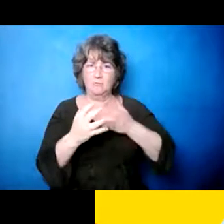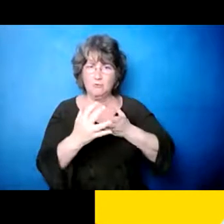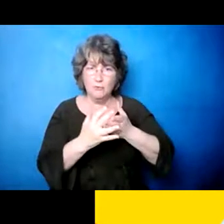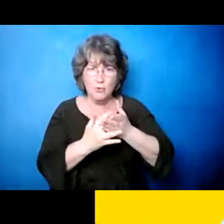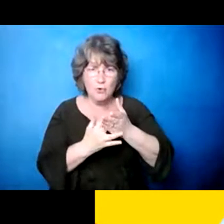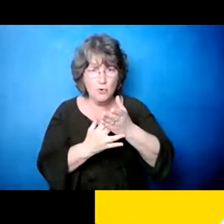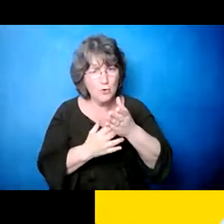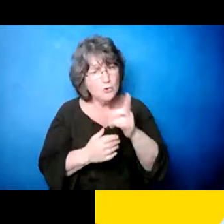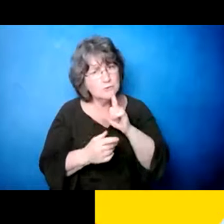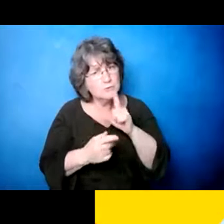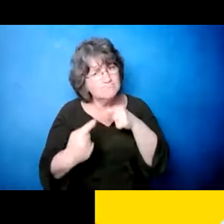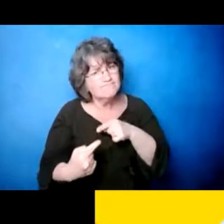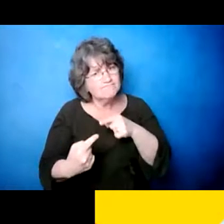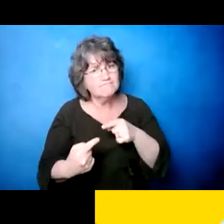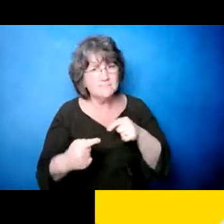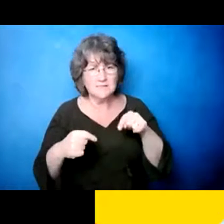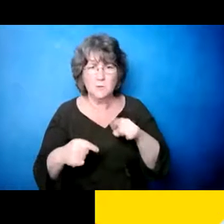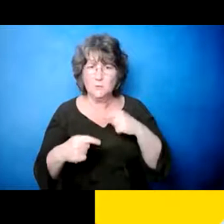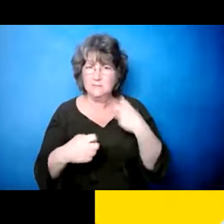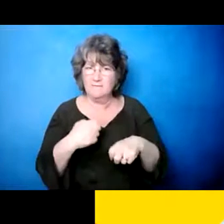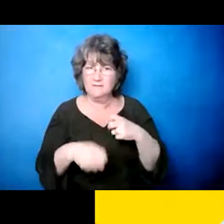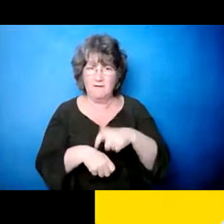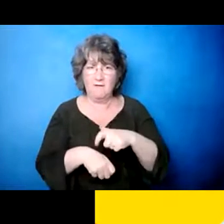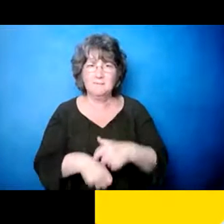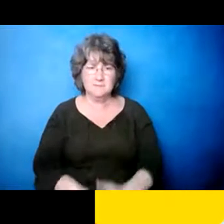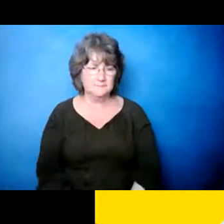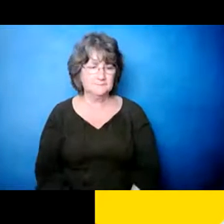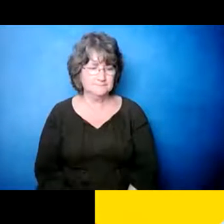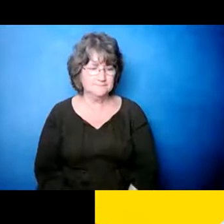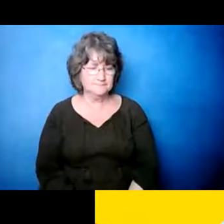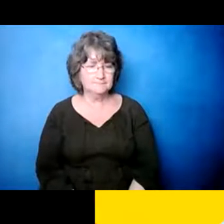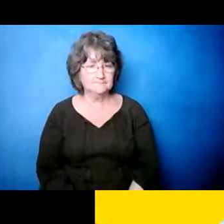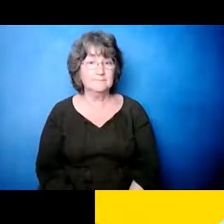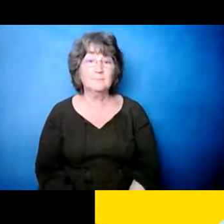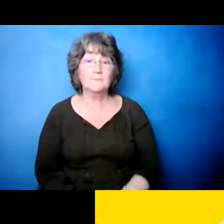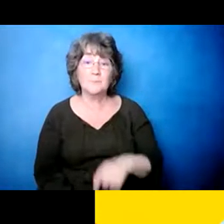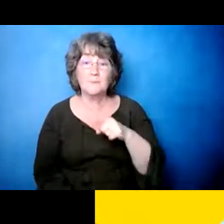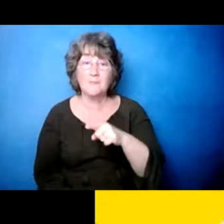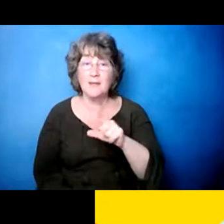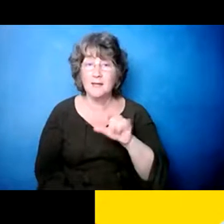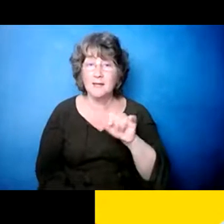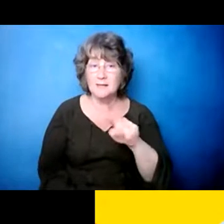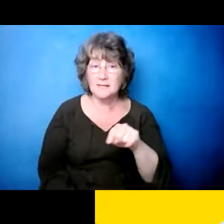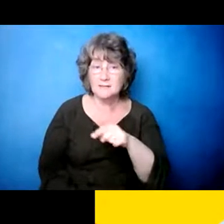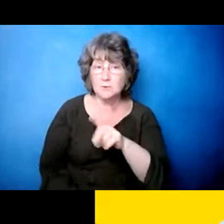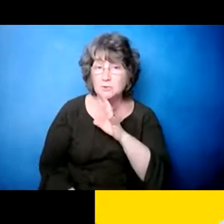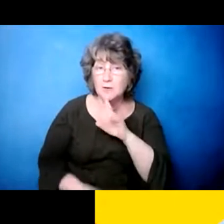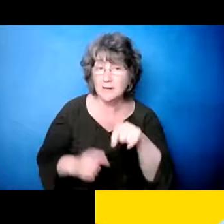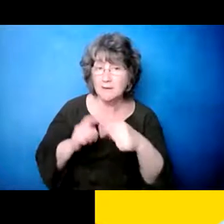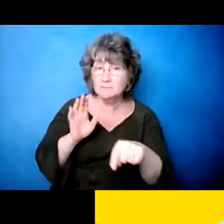Y Liz también, usted estaba diciendo, eh, como la, la, el estigma